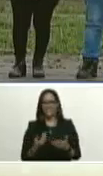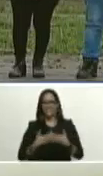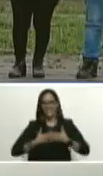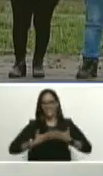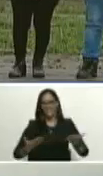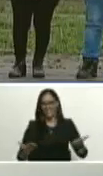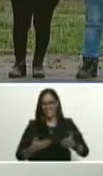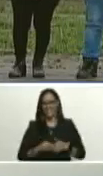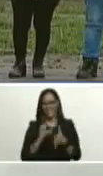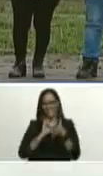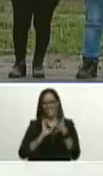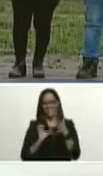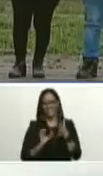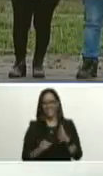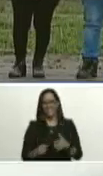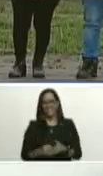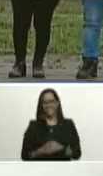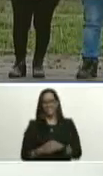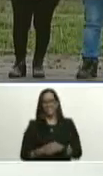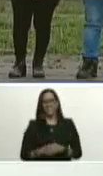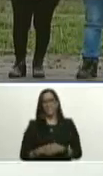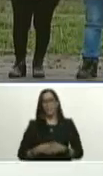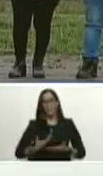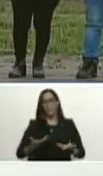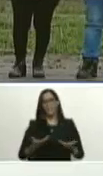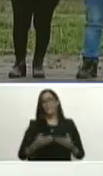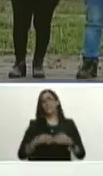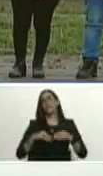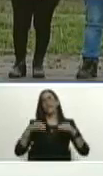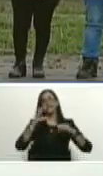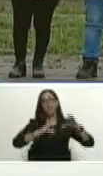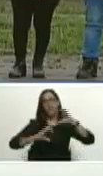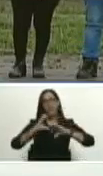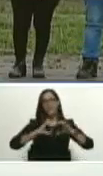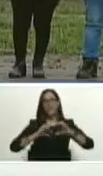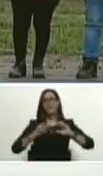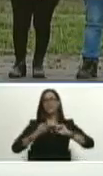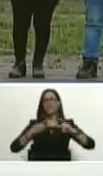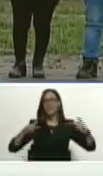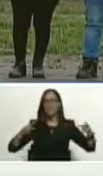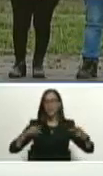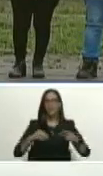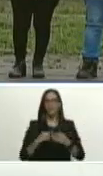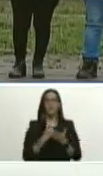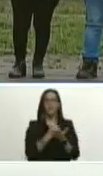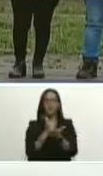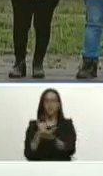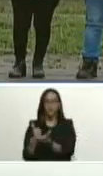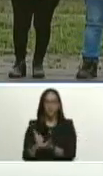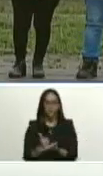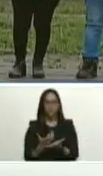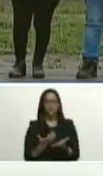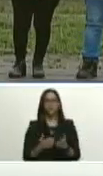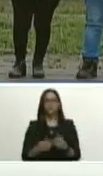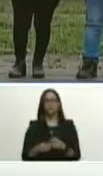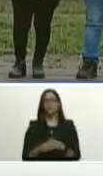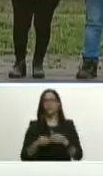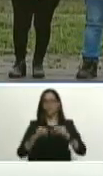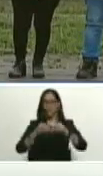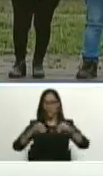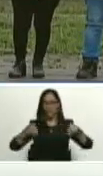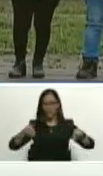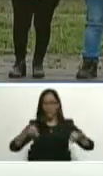los insumos biológicos y sintéticos todos los fertilizantes garantizar la